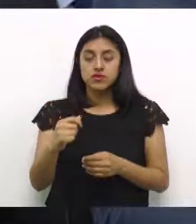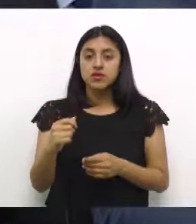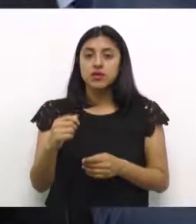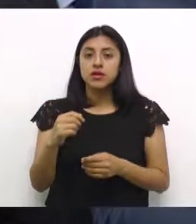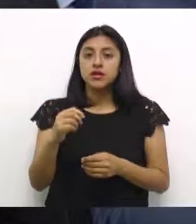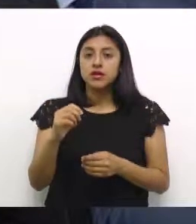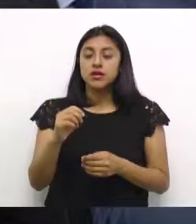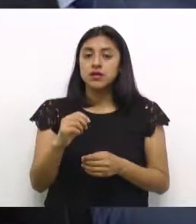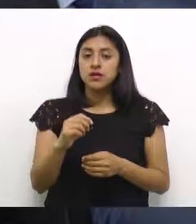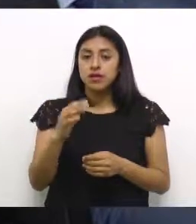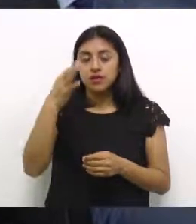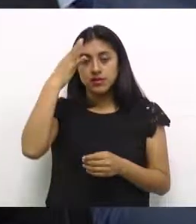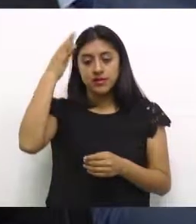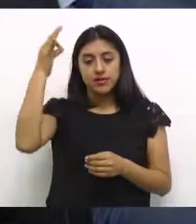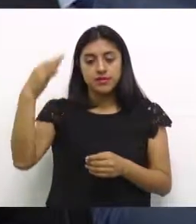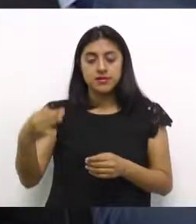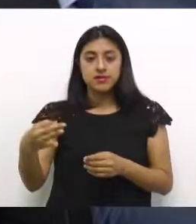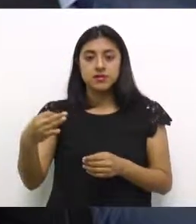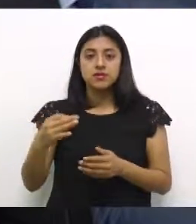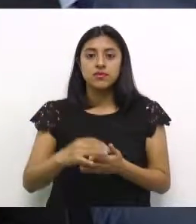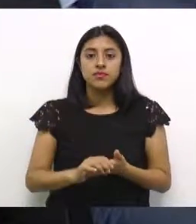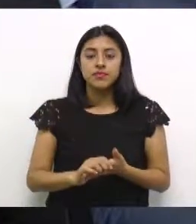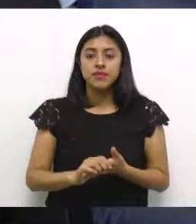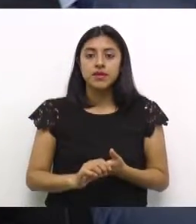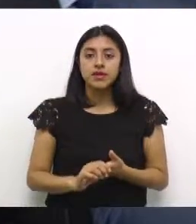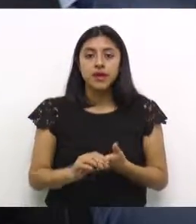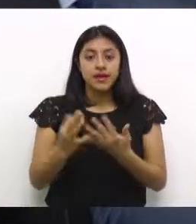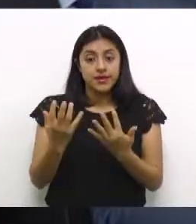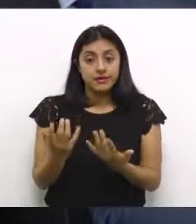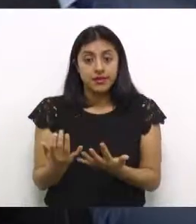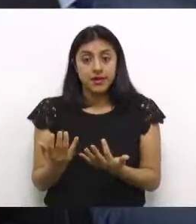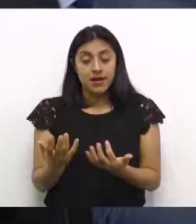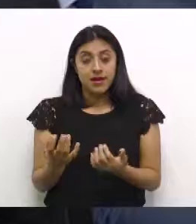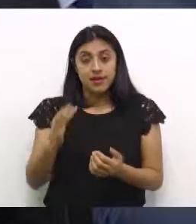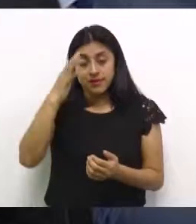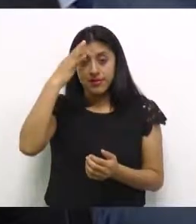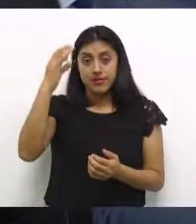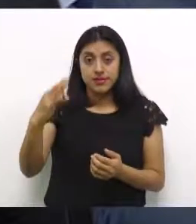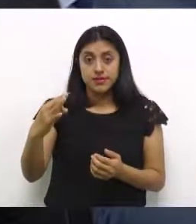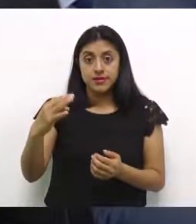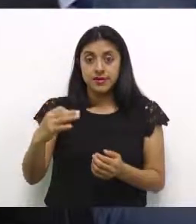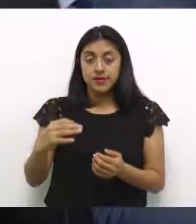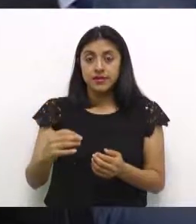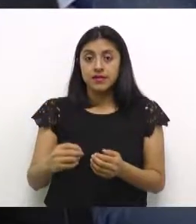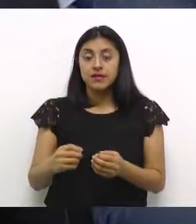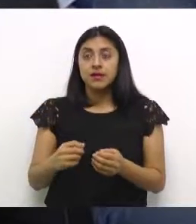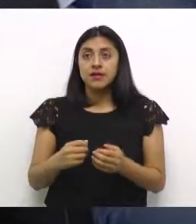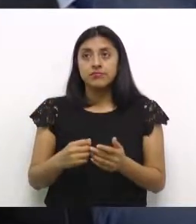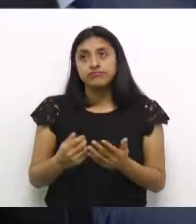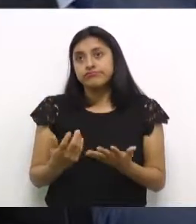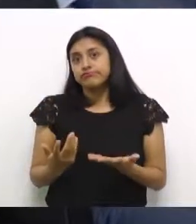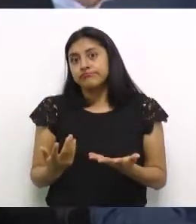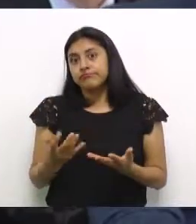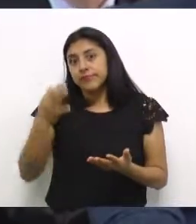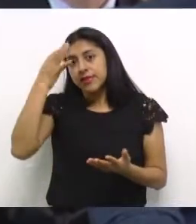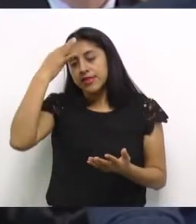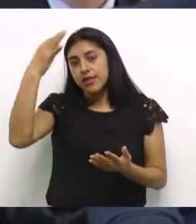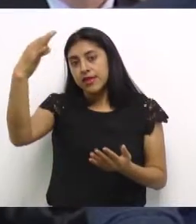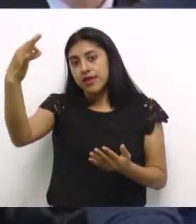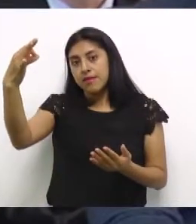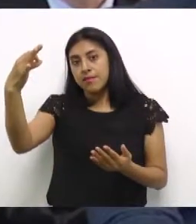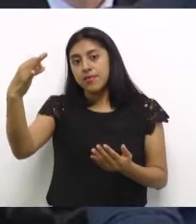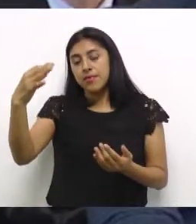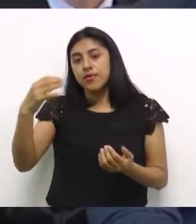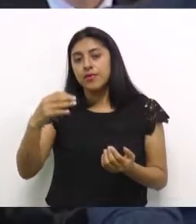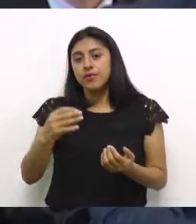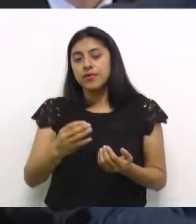respetamos esa independencia, esa autonomía. Y obviamente, como resultado, nos retrasa la adquisición de unas tarjetas. En ningún